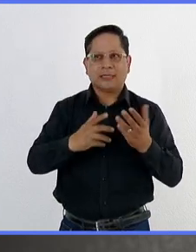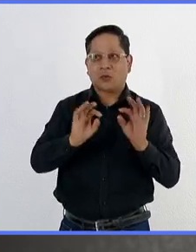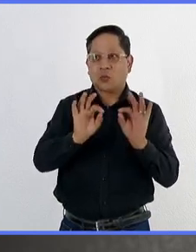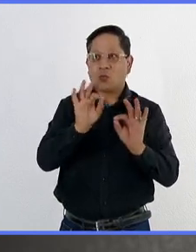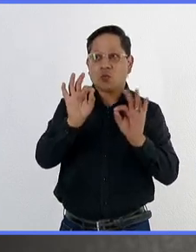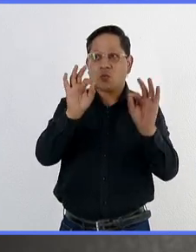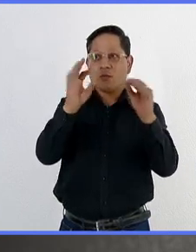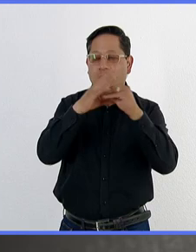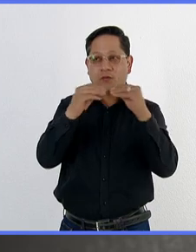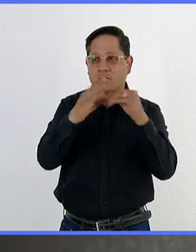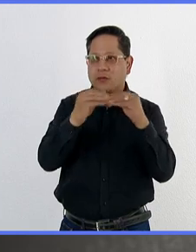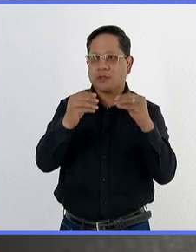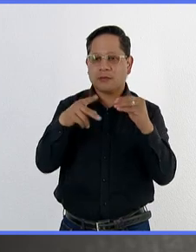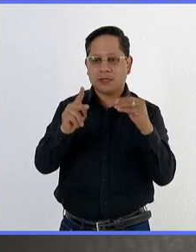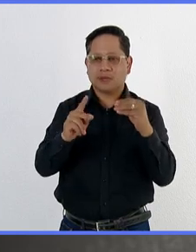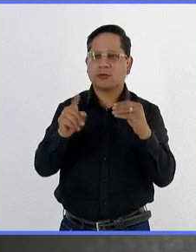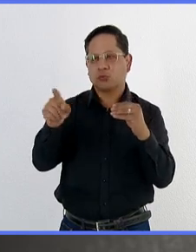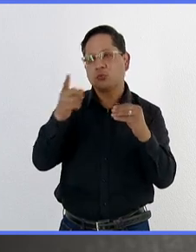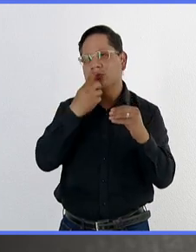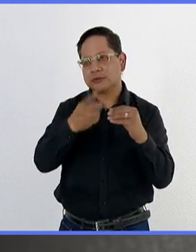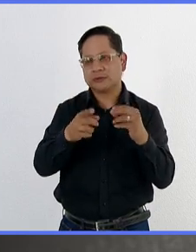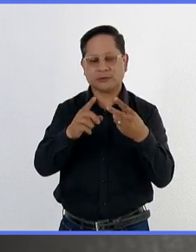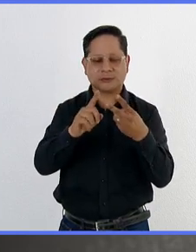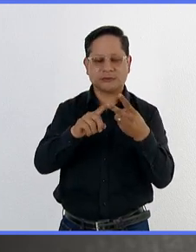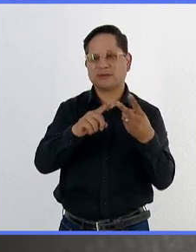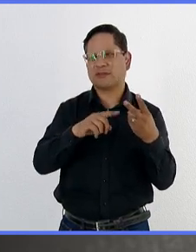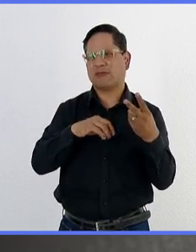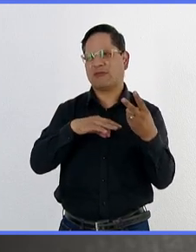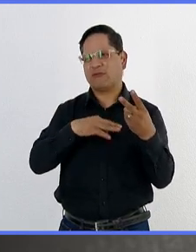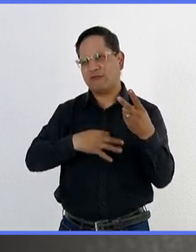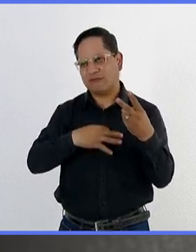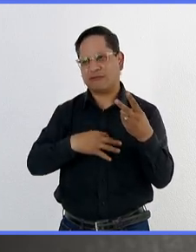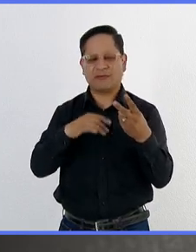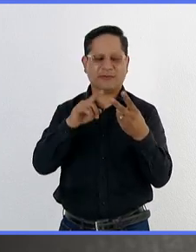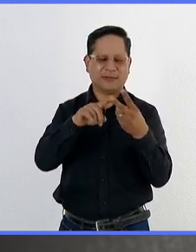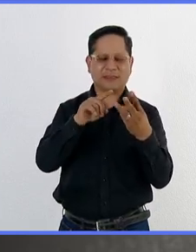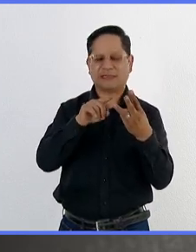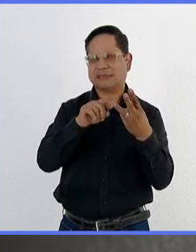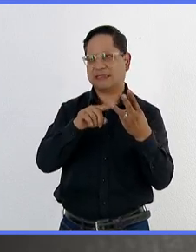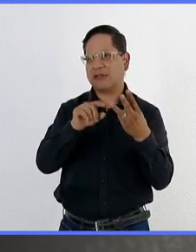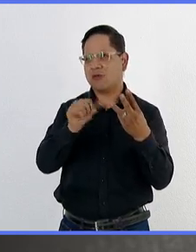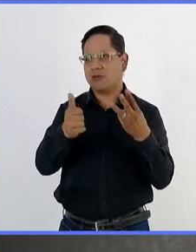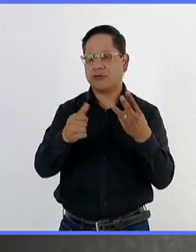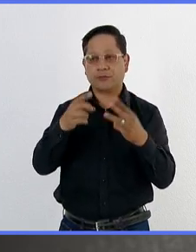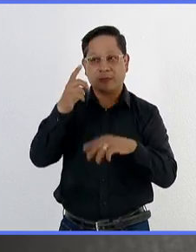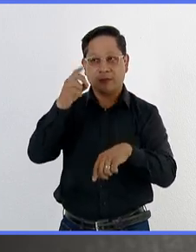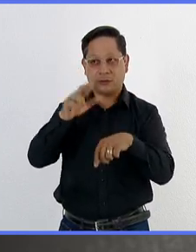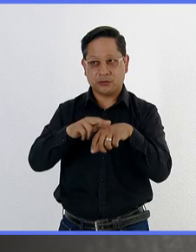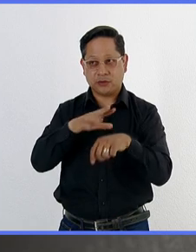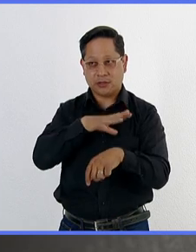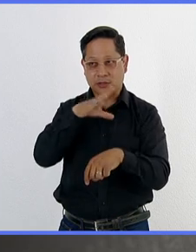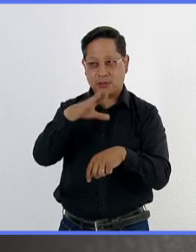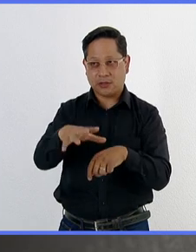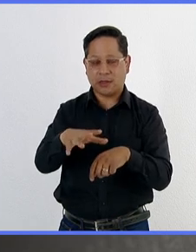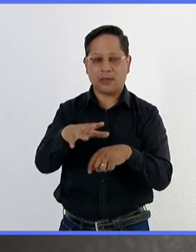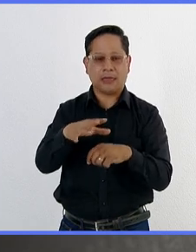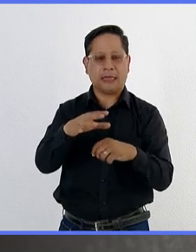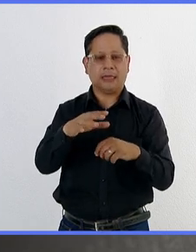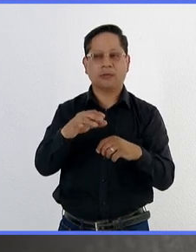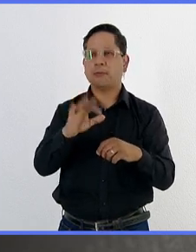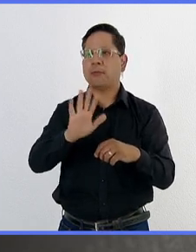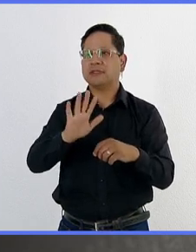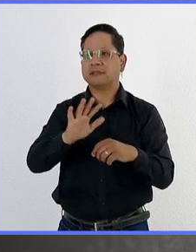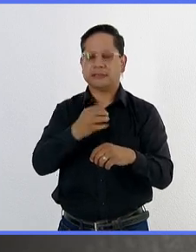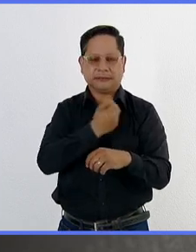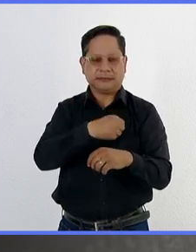de moscas, pero también, como tú dices, virus y otros organismos, existe la Dirección General de Sanidad Vegetal. Se tiene